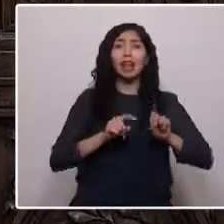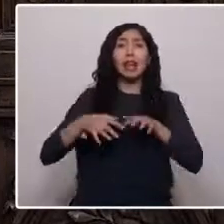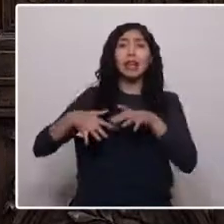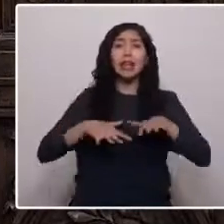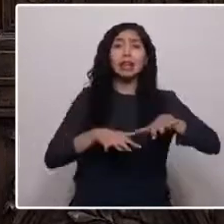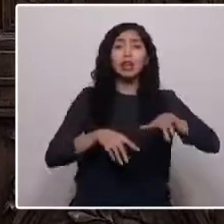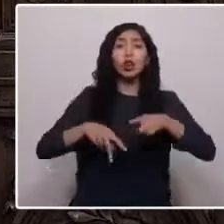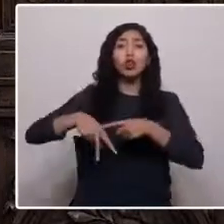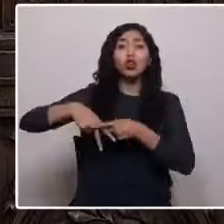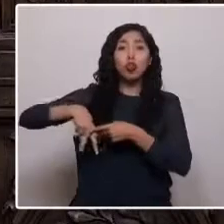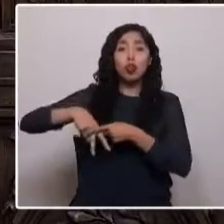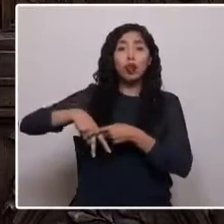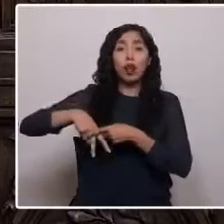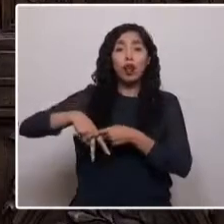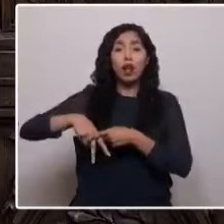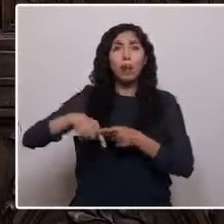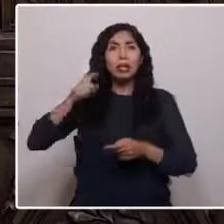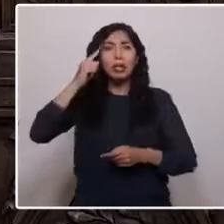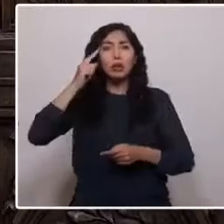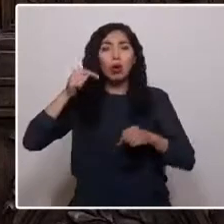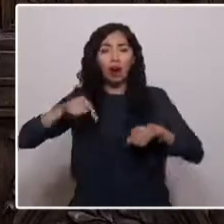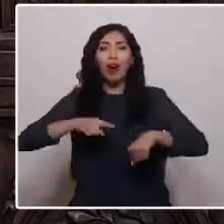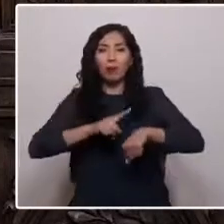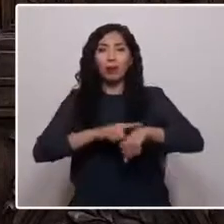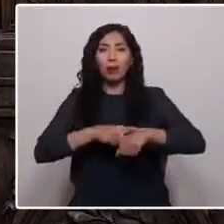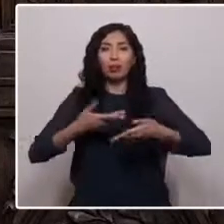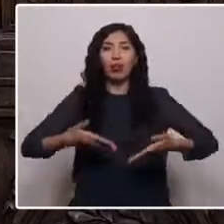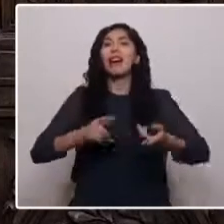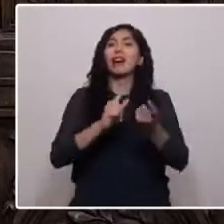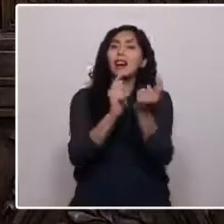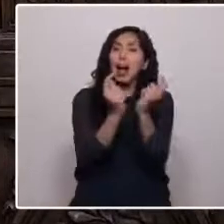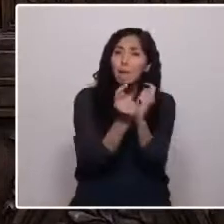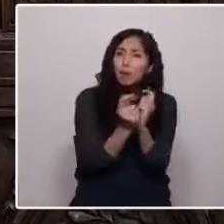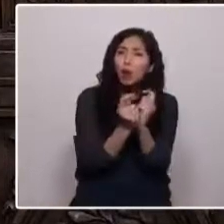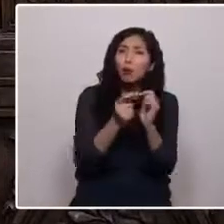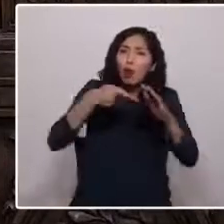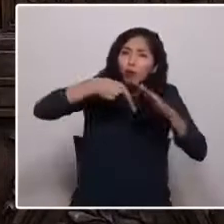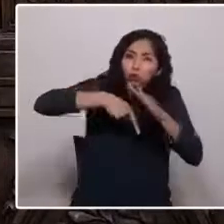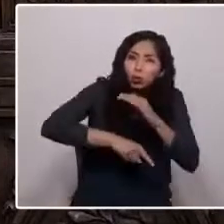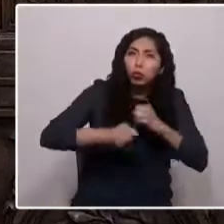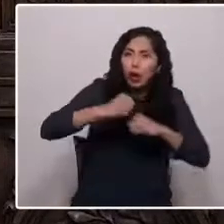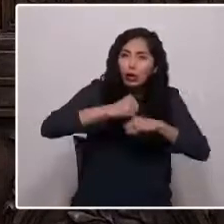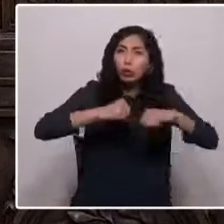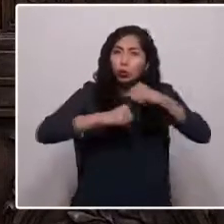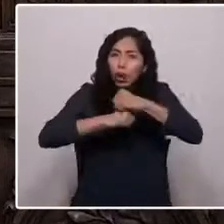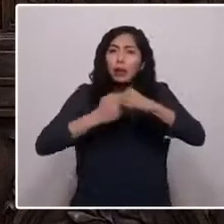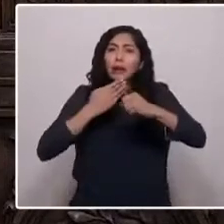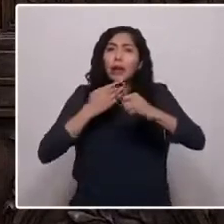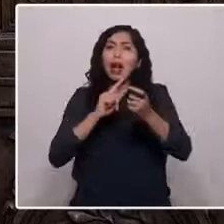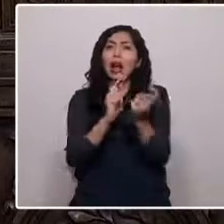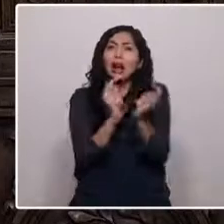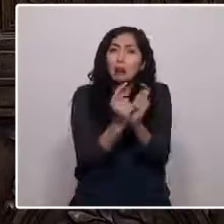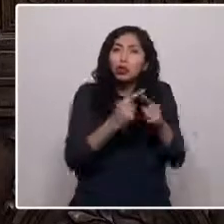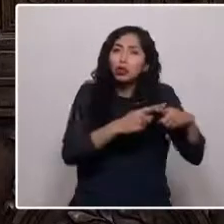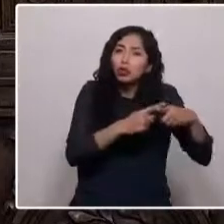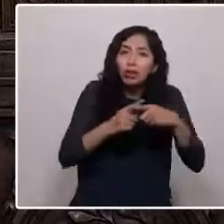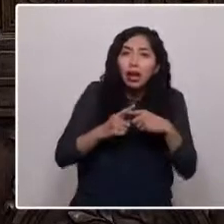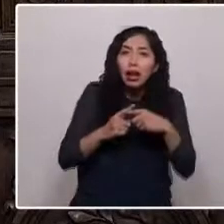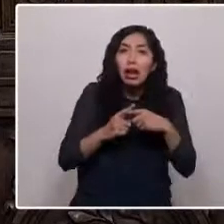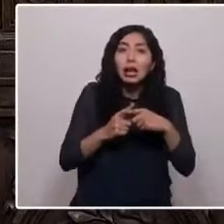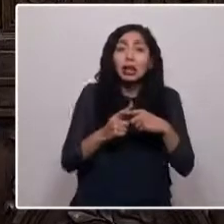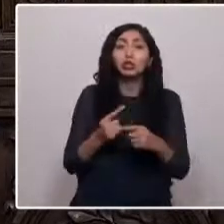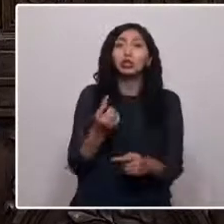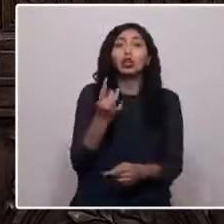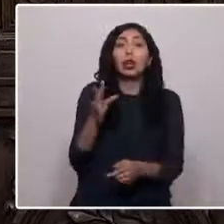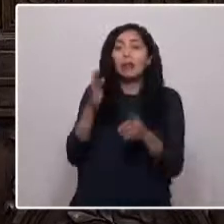este es el momento para un cambio estructural, profundo, un cambio social y político en que el individualismo cese y se avance un